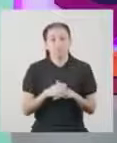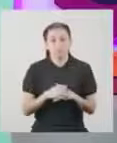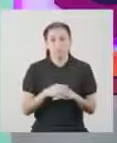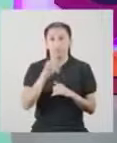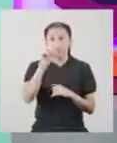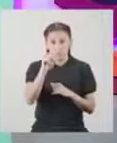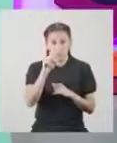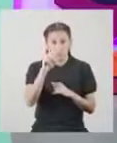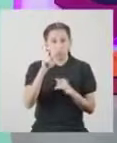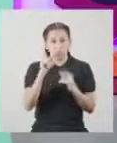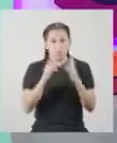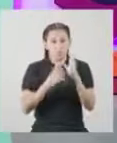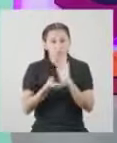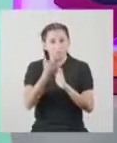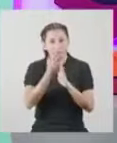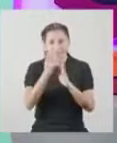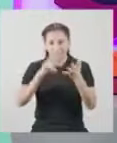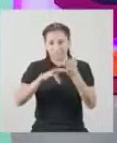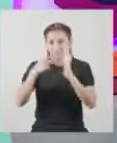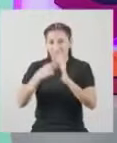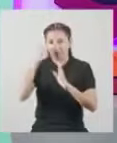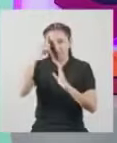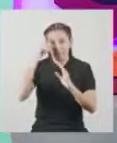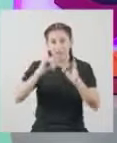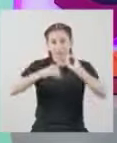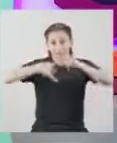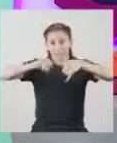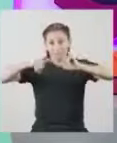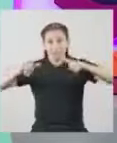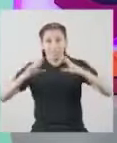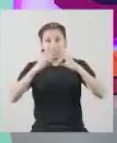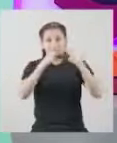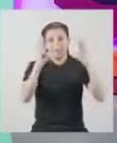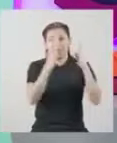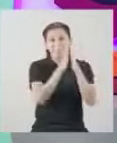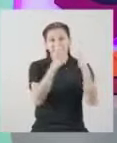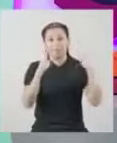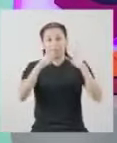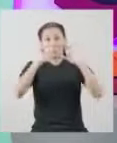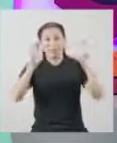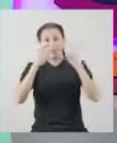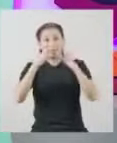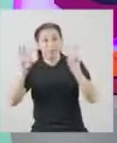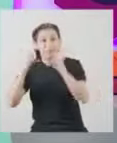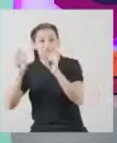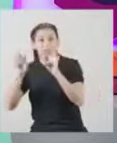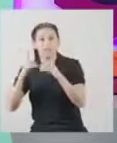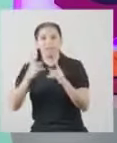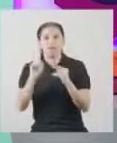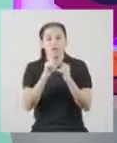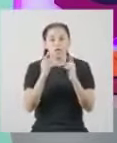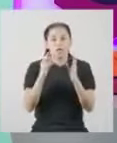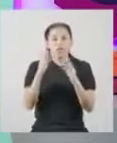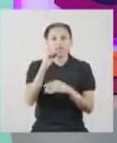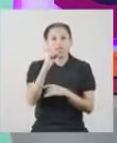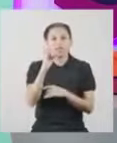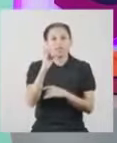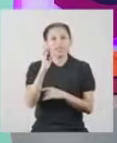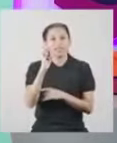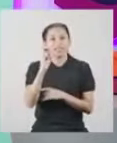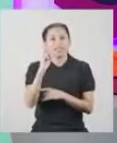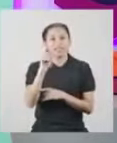del grupo Uno de los parámetros más significativos para las medidas de dispersión es la desviación típica